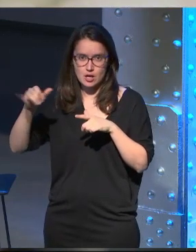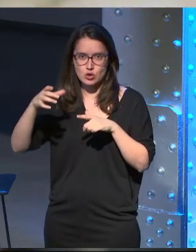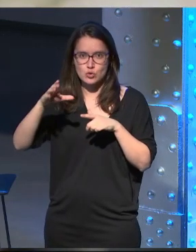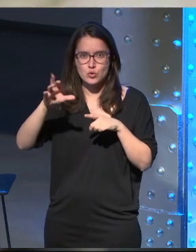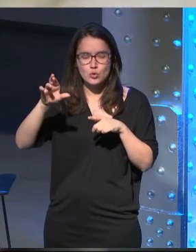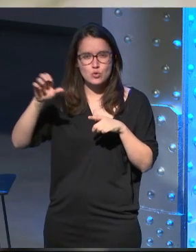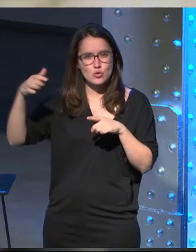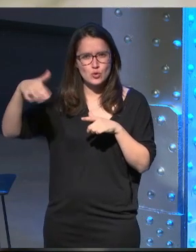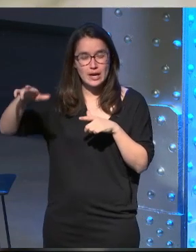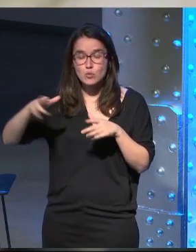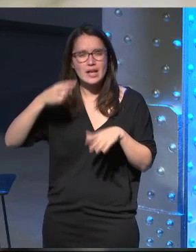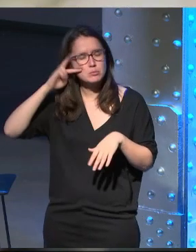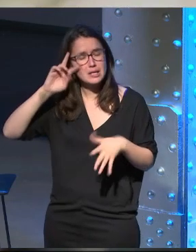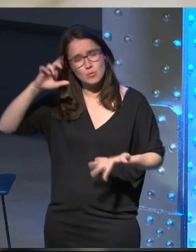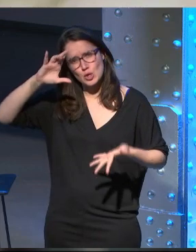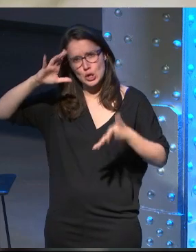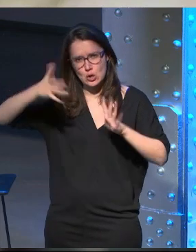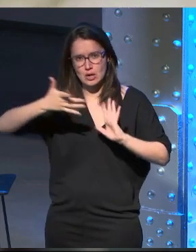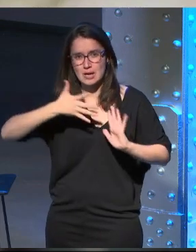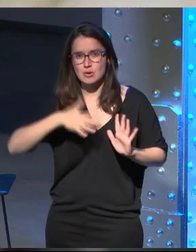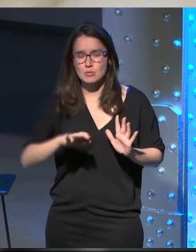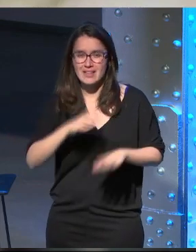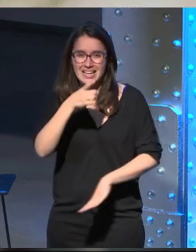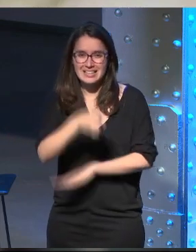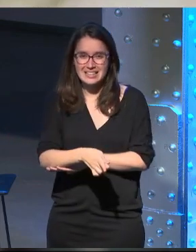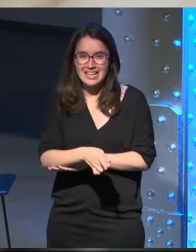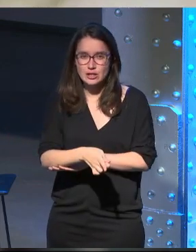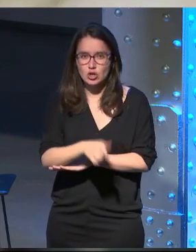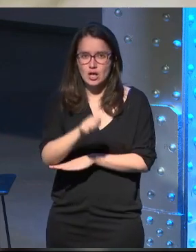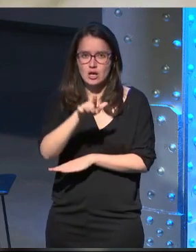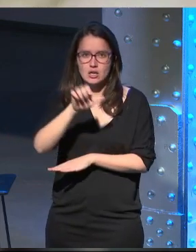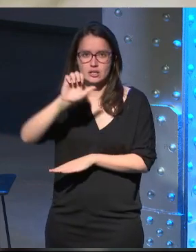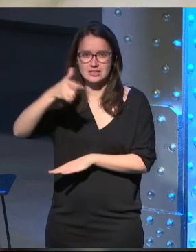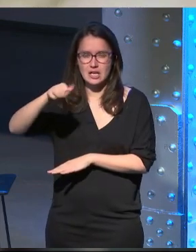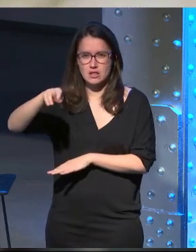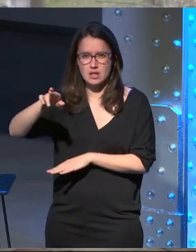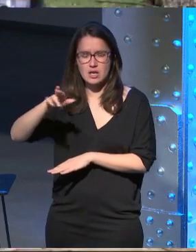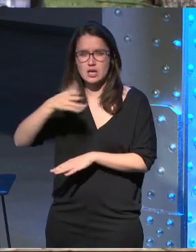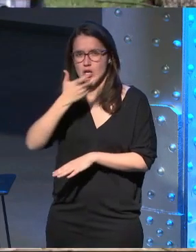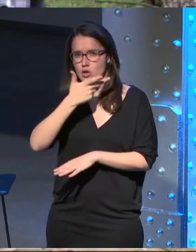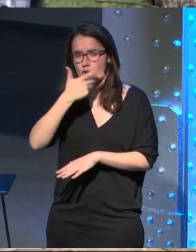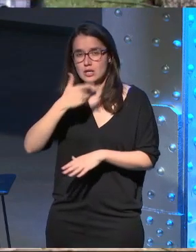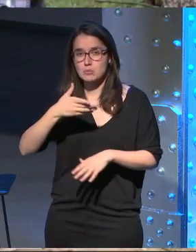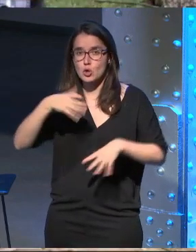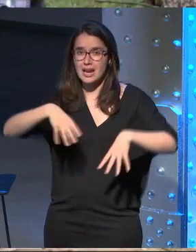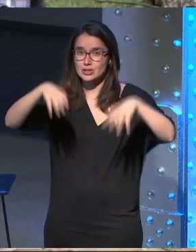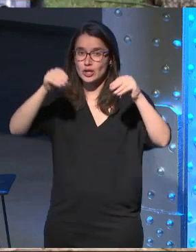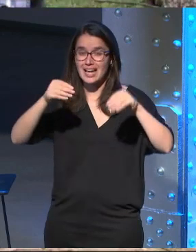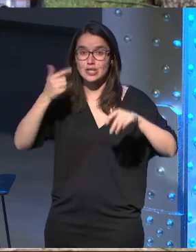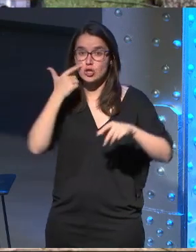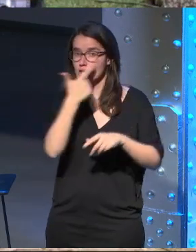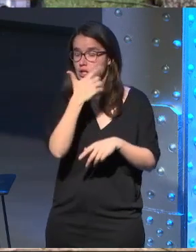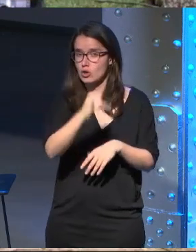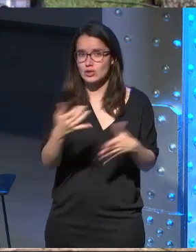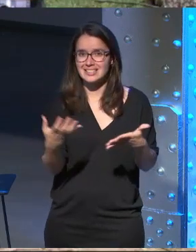una experiencia super loca igual en la que el director Alexander Aja le conoceréis por Las colinas tienen ojos dijo quiero